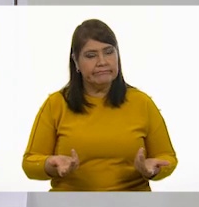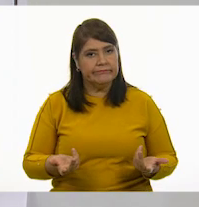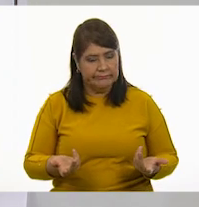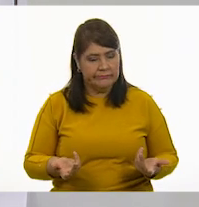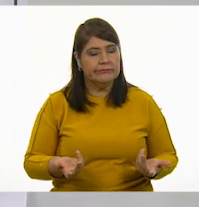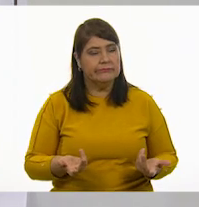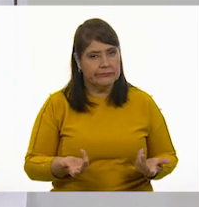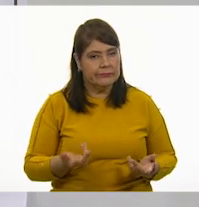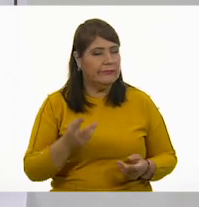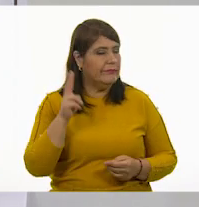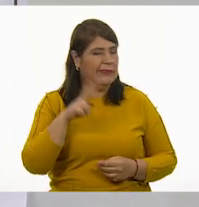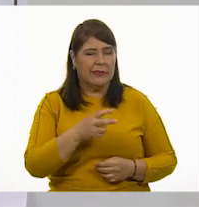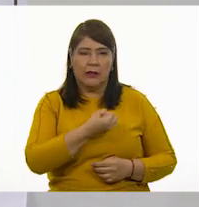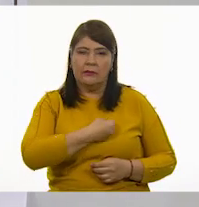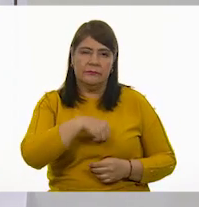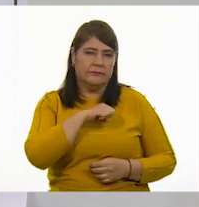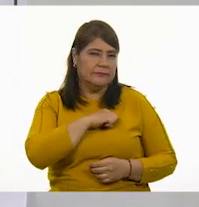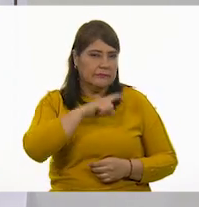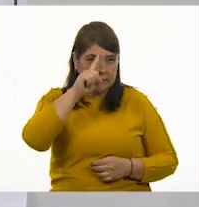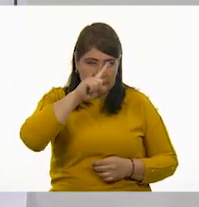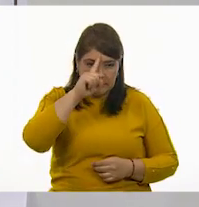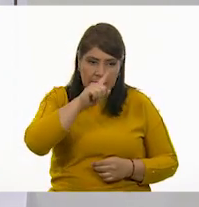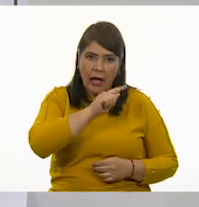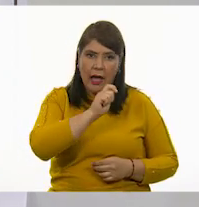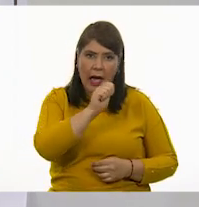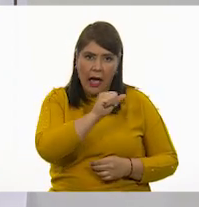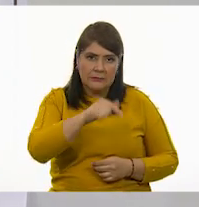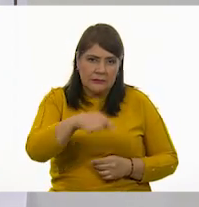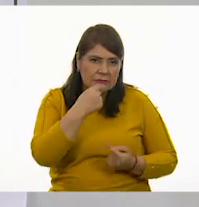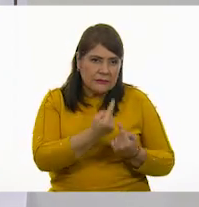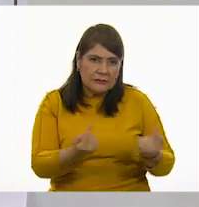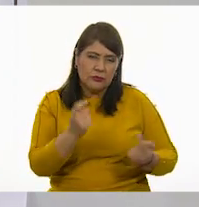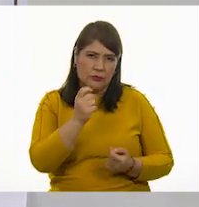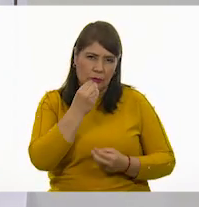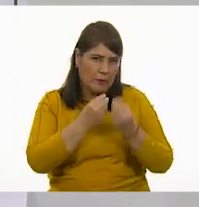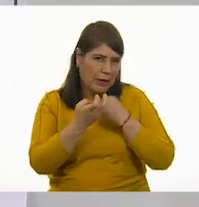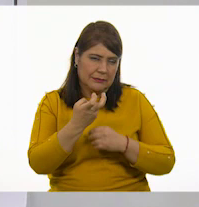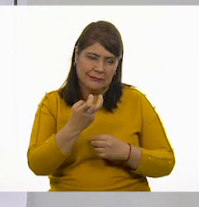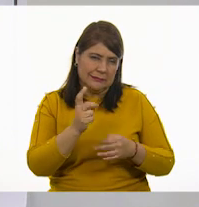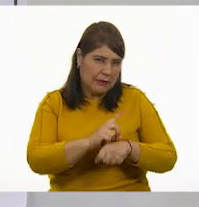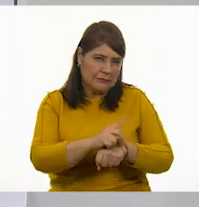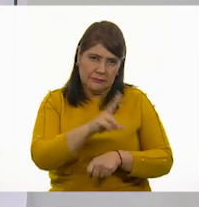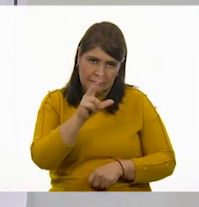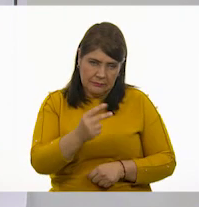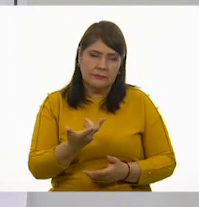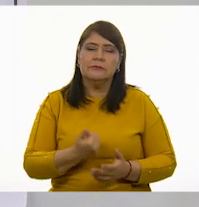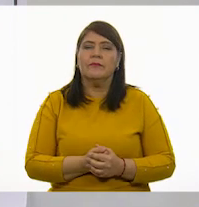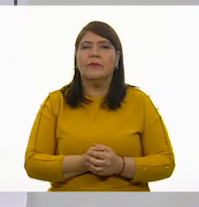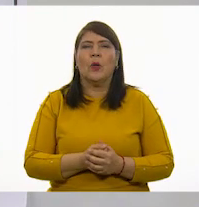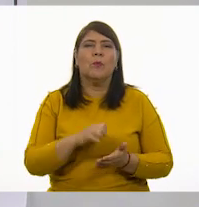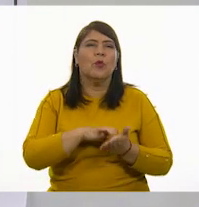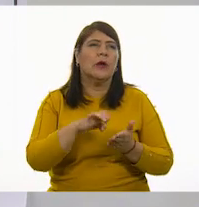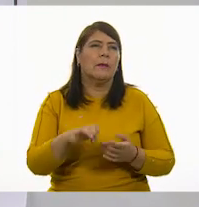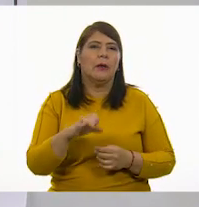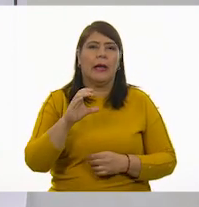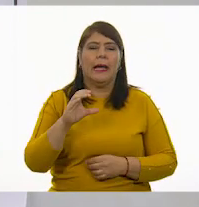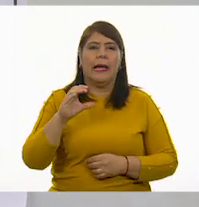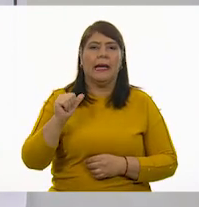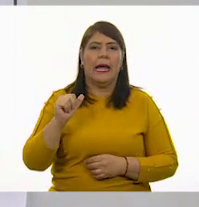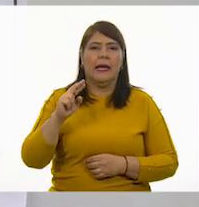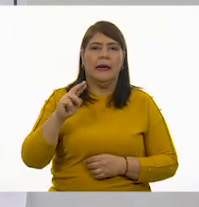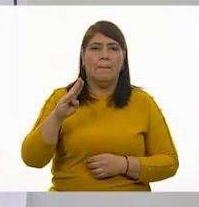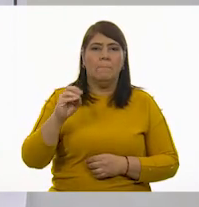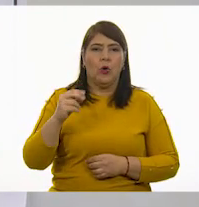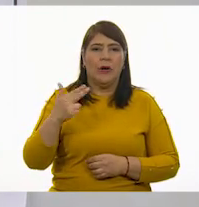Absolutamente no es tan recomendable. Para tener una idea con el tema de los carbohidratos, que es otro